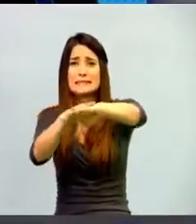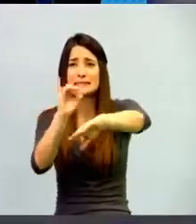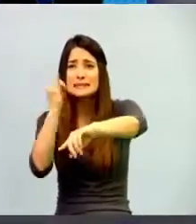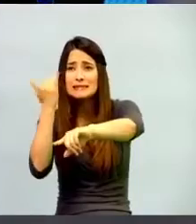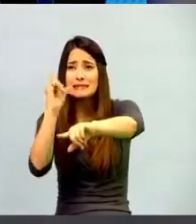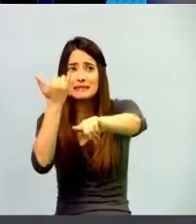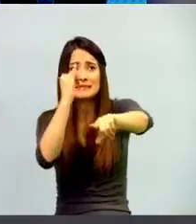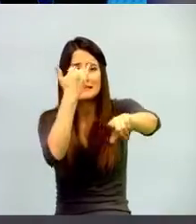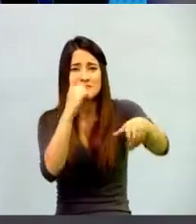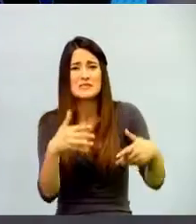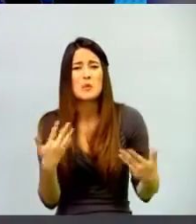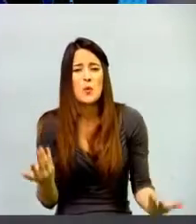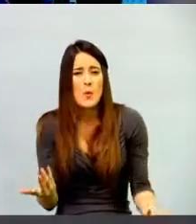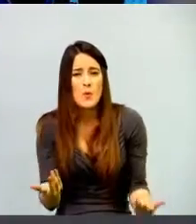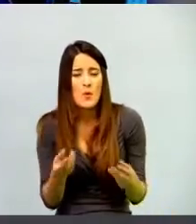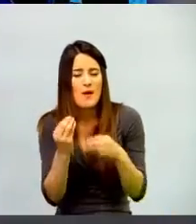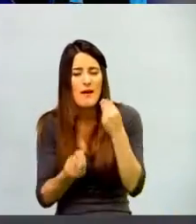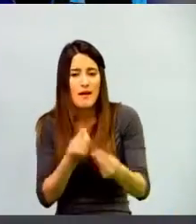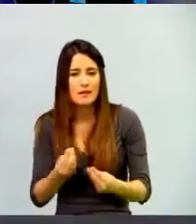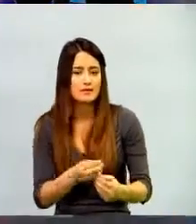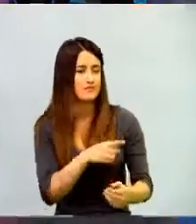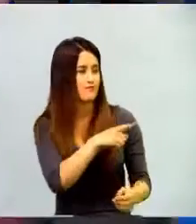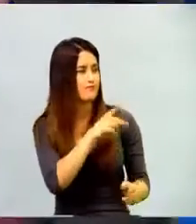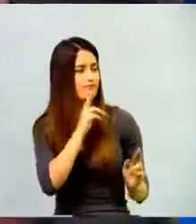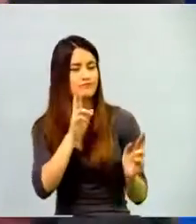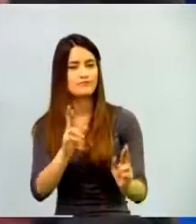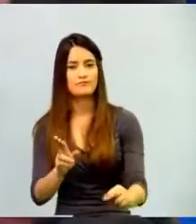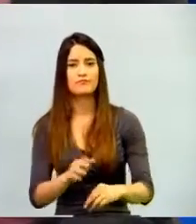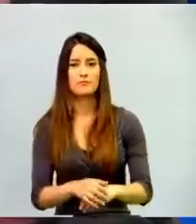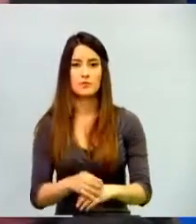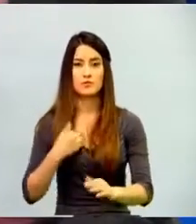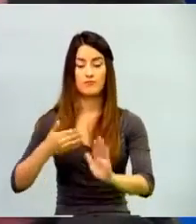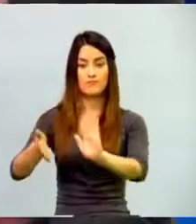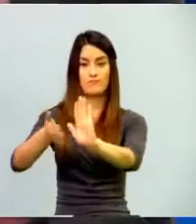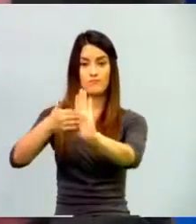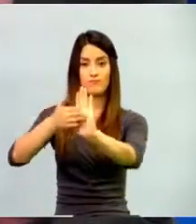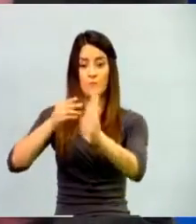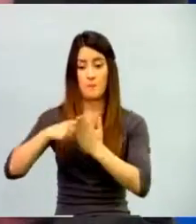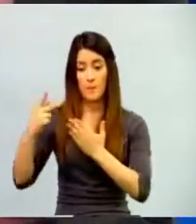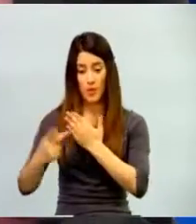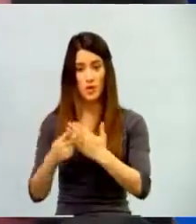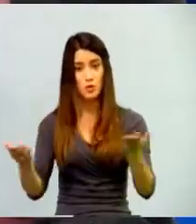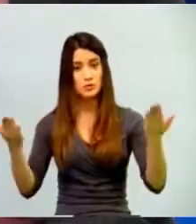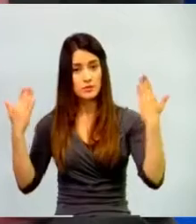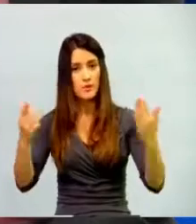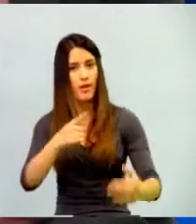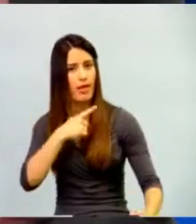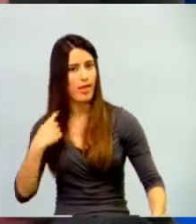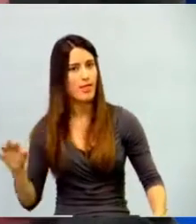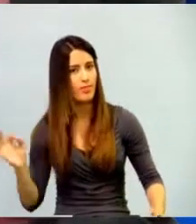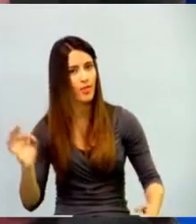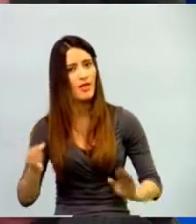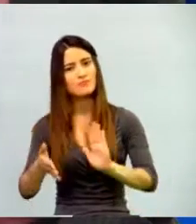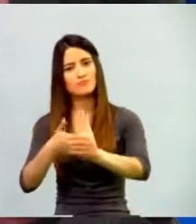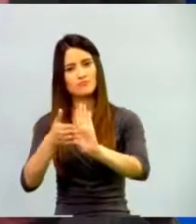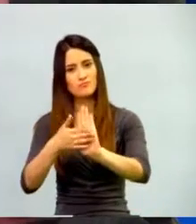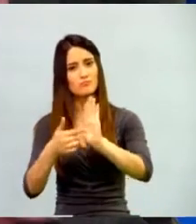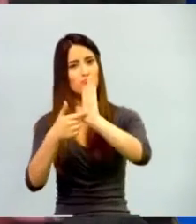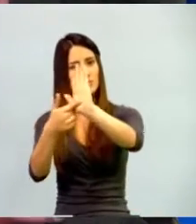Mostrándoles viabilidad, yo creo que en nuestros proyectos, mostrándoles, digamoslo así, un aporte a la institución real,